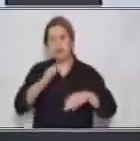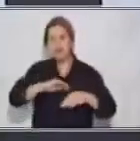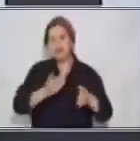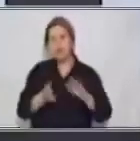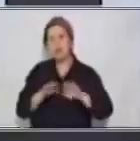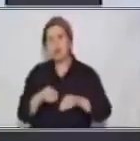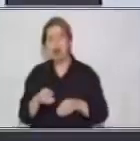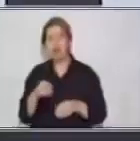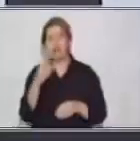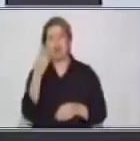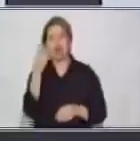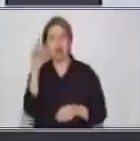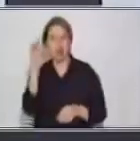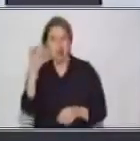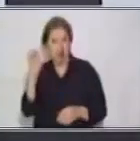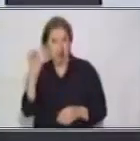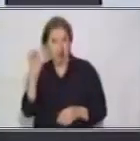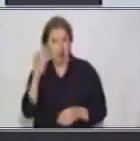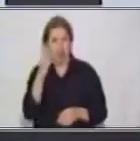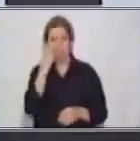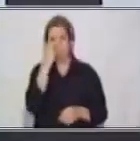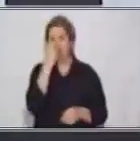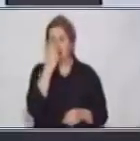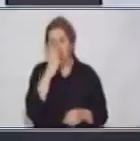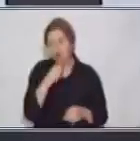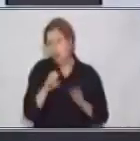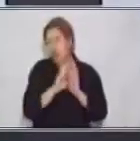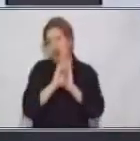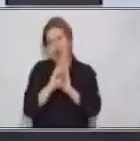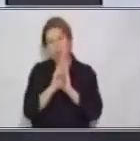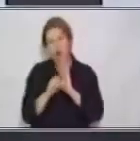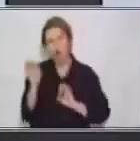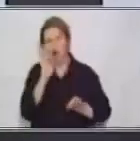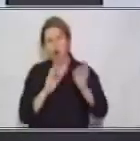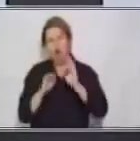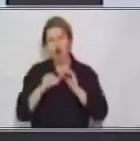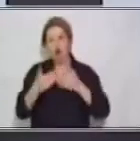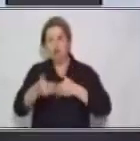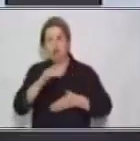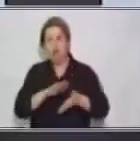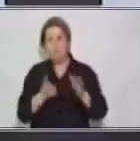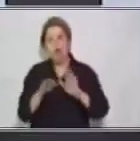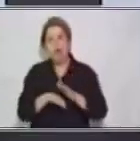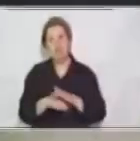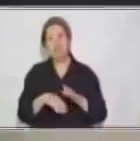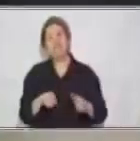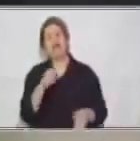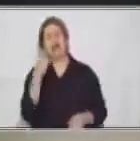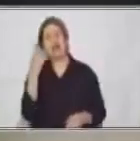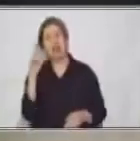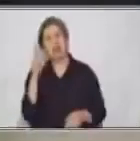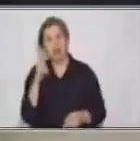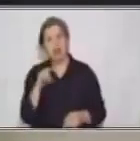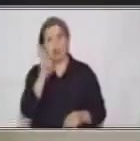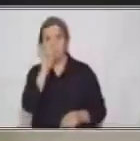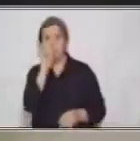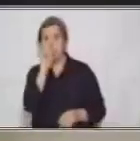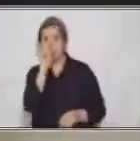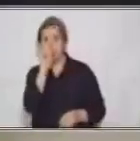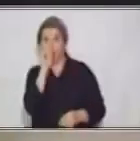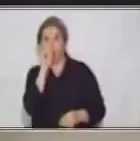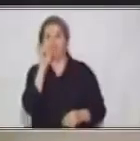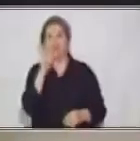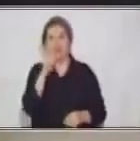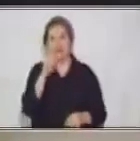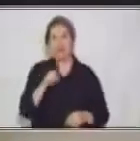marrano, digamos. O tamales de pollo. Si yo no pongo, si no, si la señora no, de la